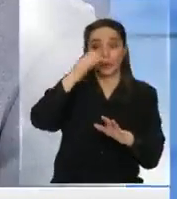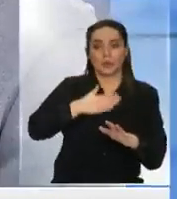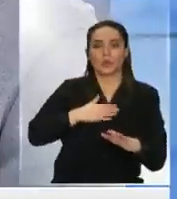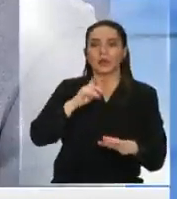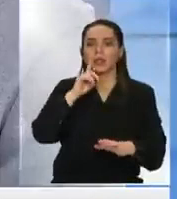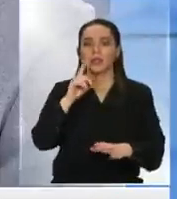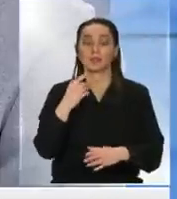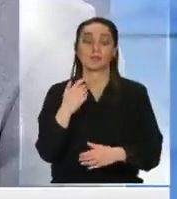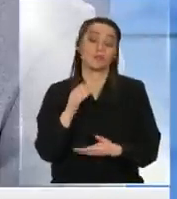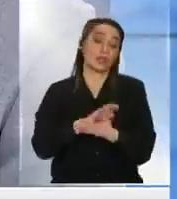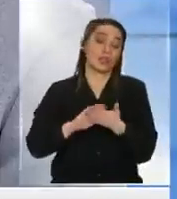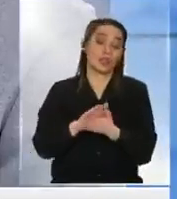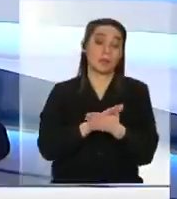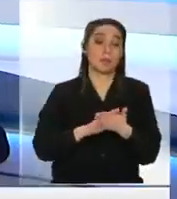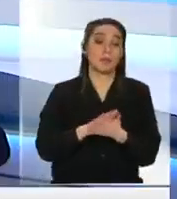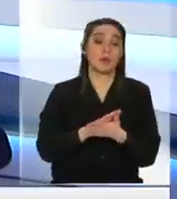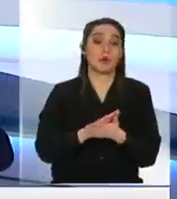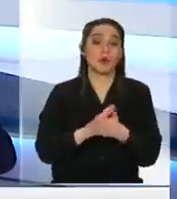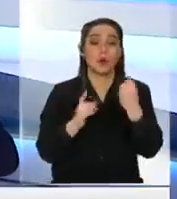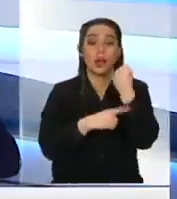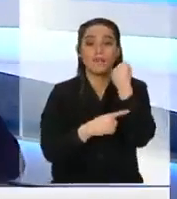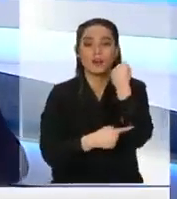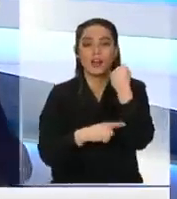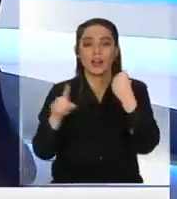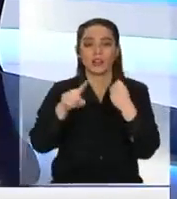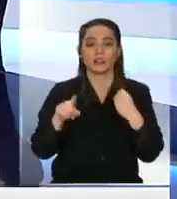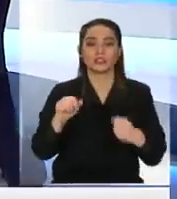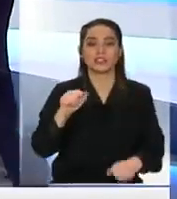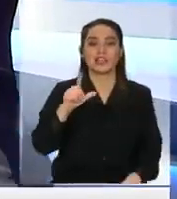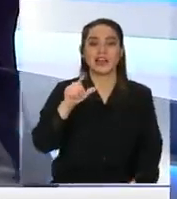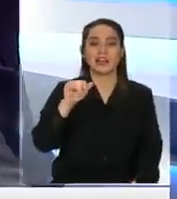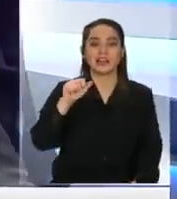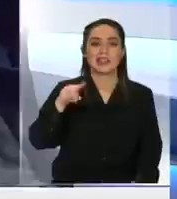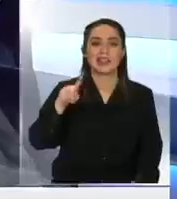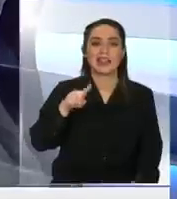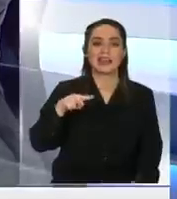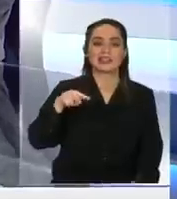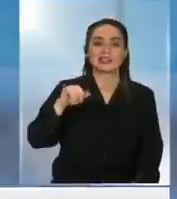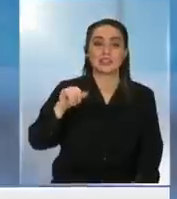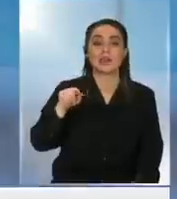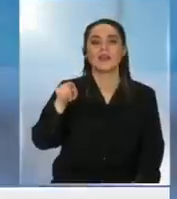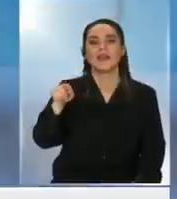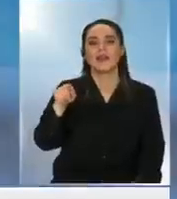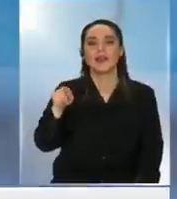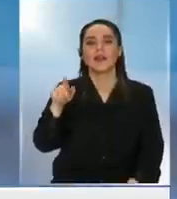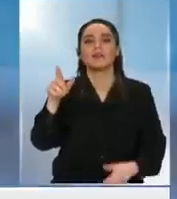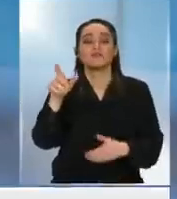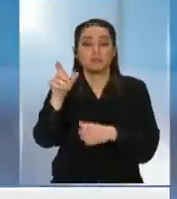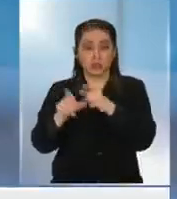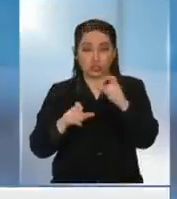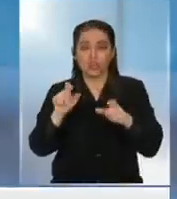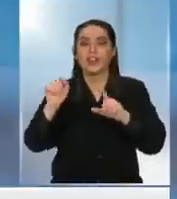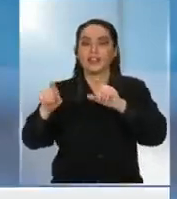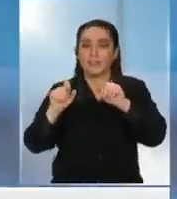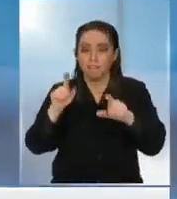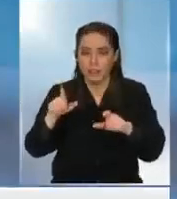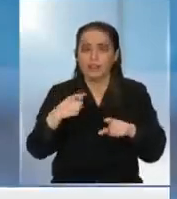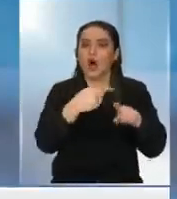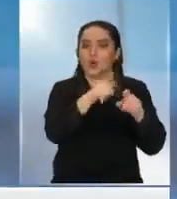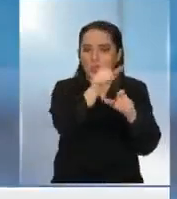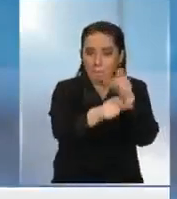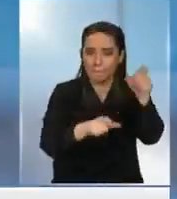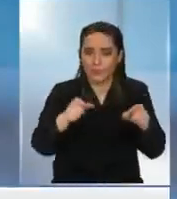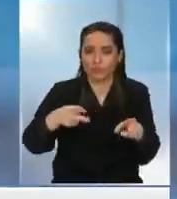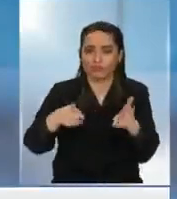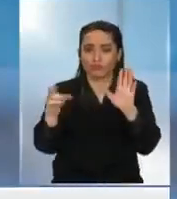abogado Saliaznik que es uno de los agentes del Estado de Israel en Chile que ha sido defensor de varios violadores a los derechos humanos a todos